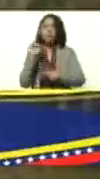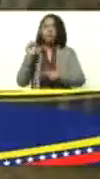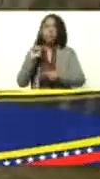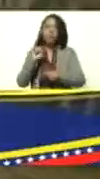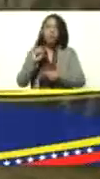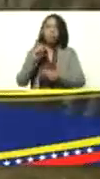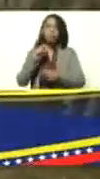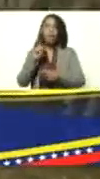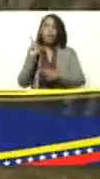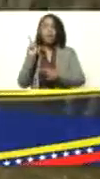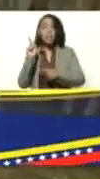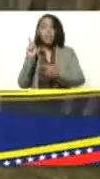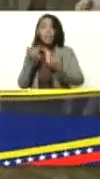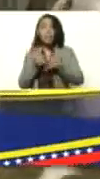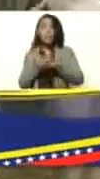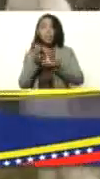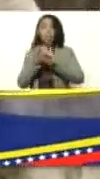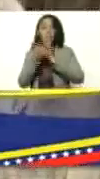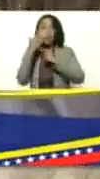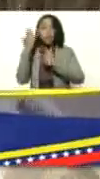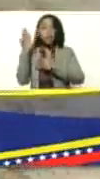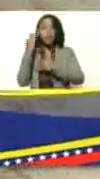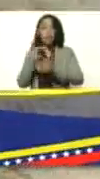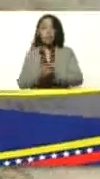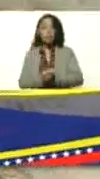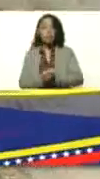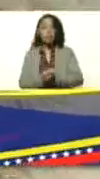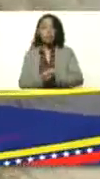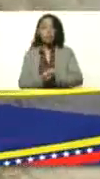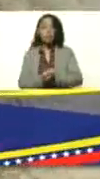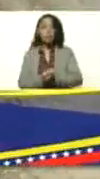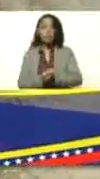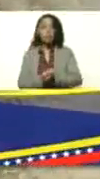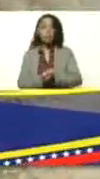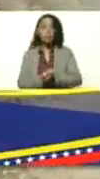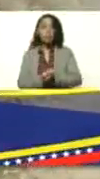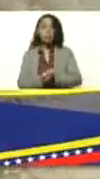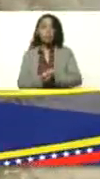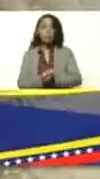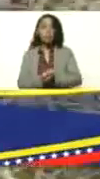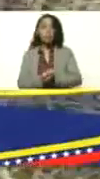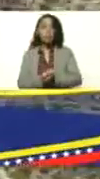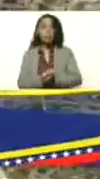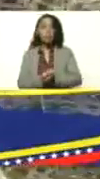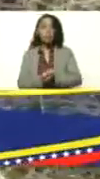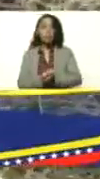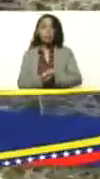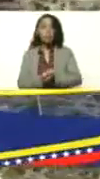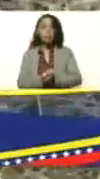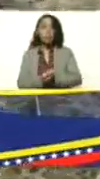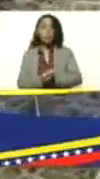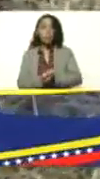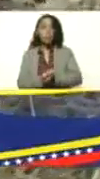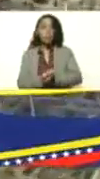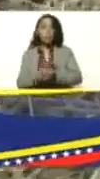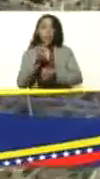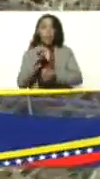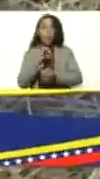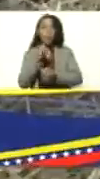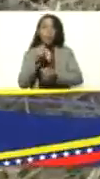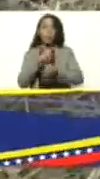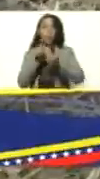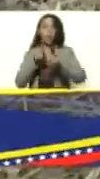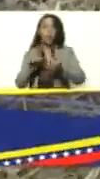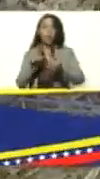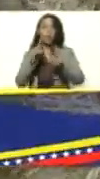raza milchaf con la... Perdón. La raza milchaf con la guasi. Y dieron